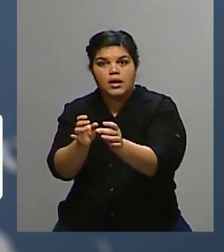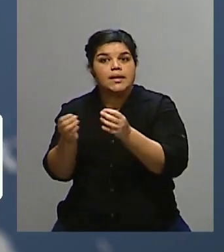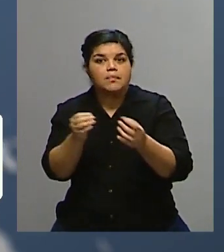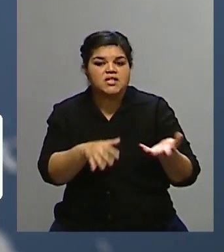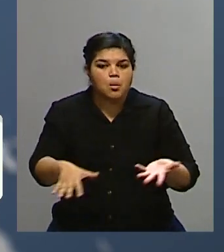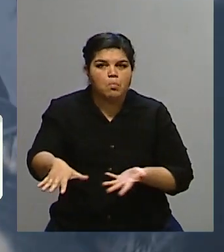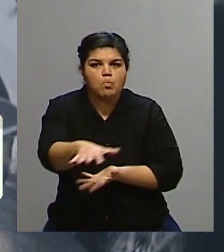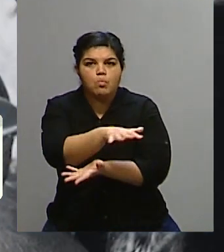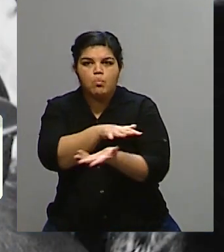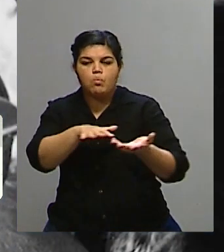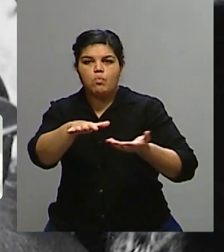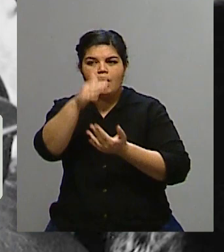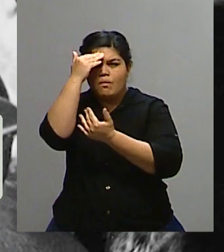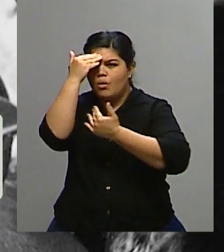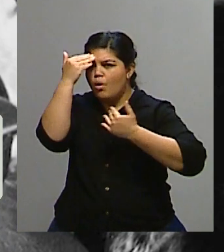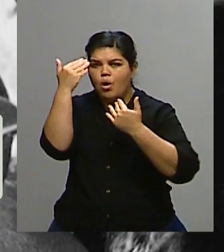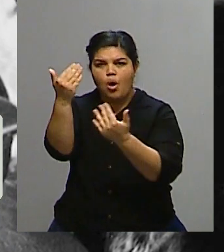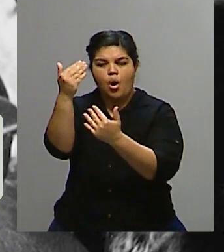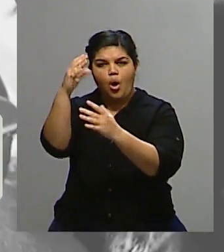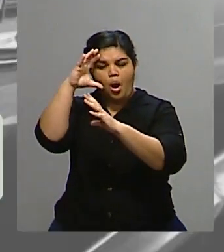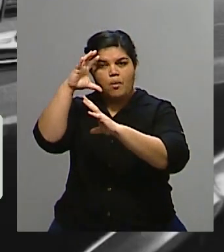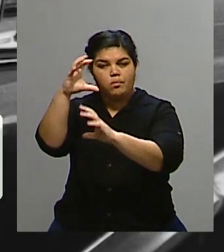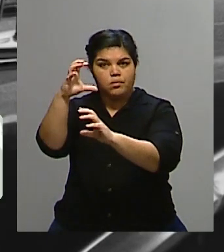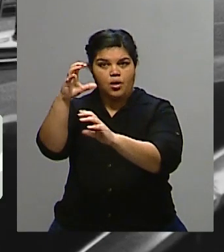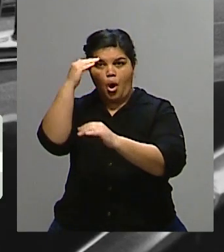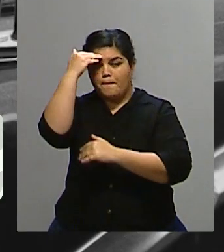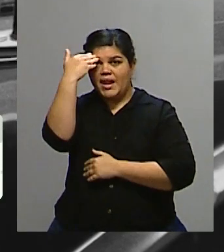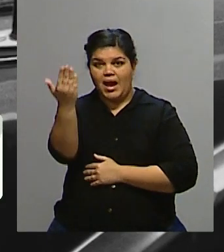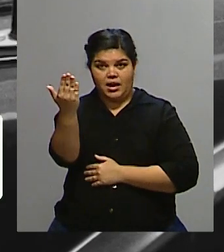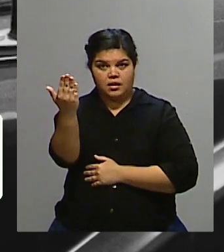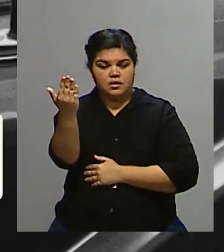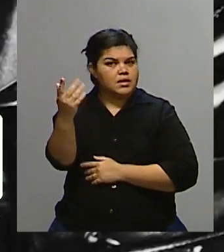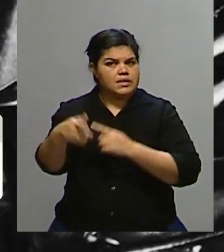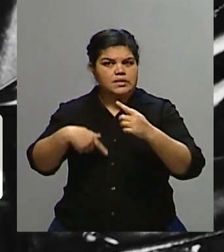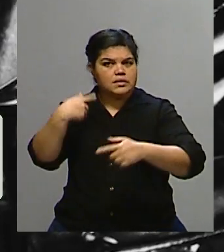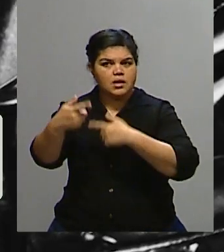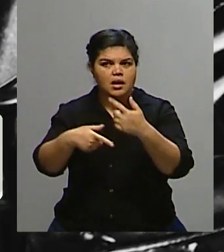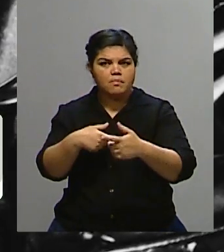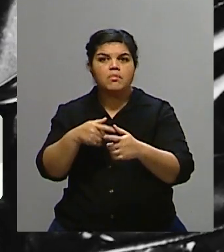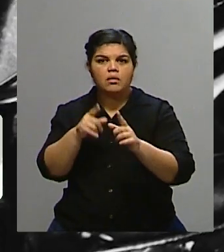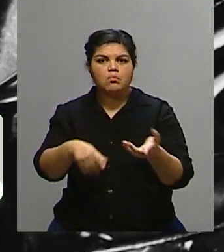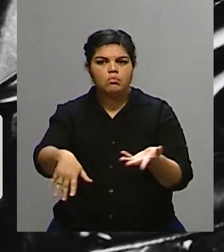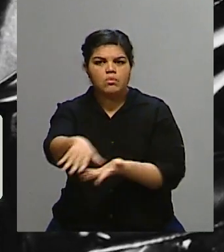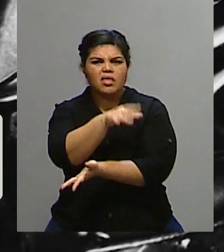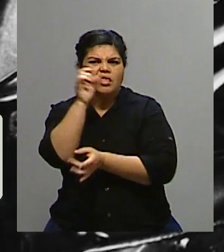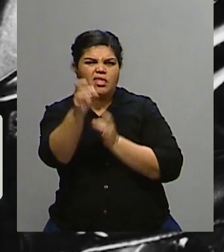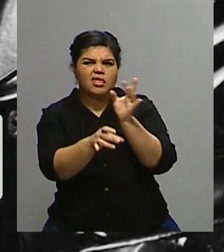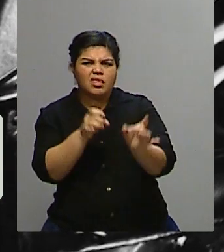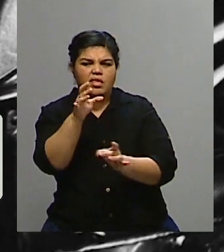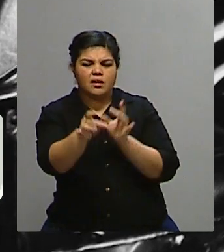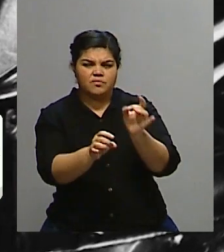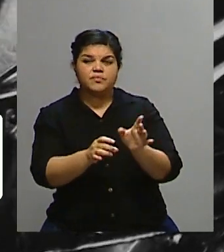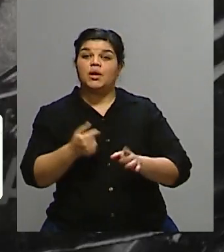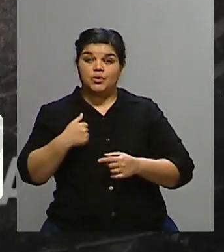como una anécdota personal, les cuento que yo había llegado a iniciar, en ese momento me iba a quedar por un año, después fueron 20, pero bueno,